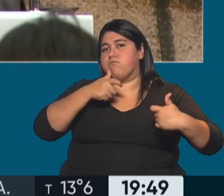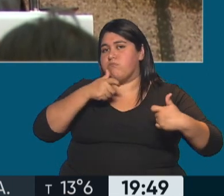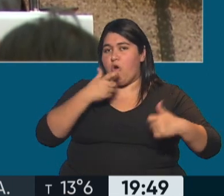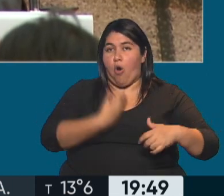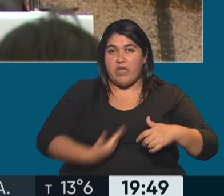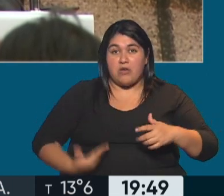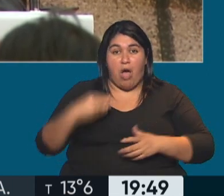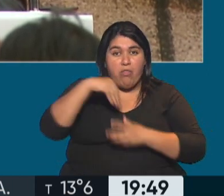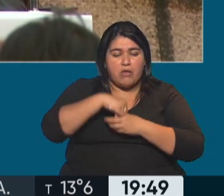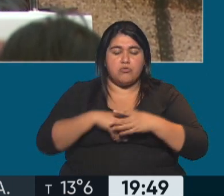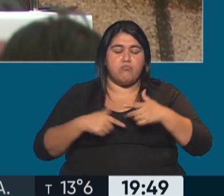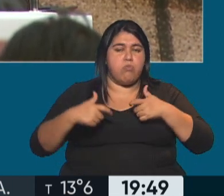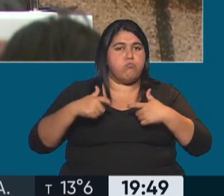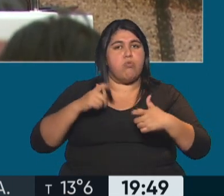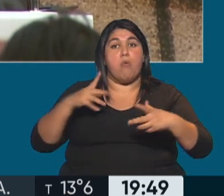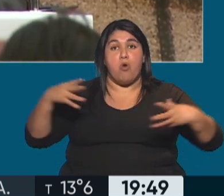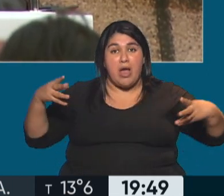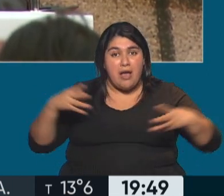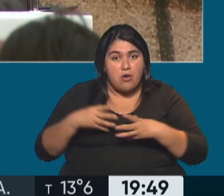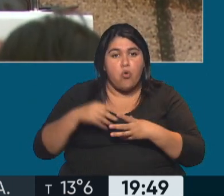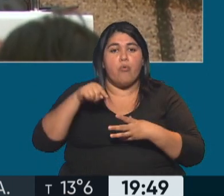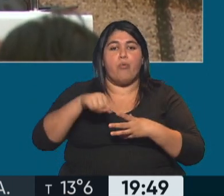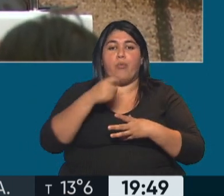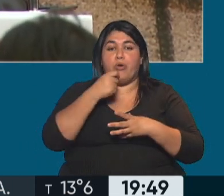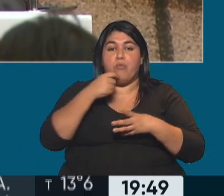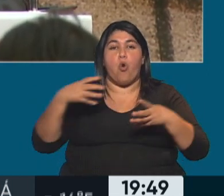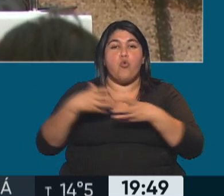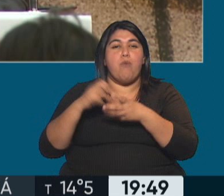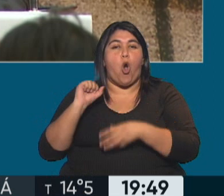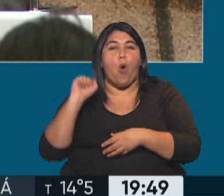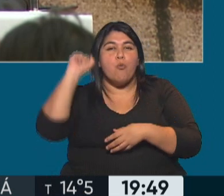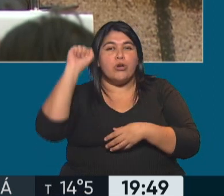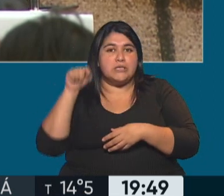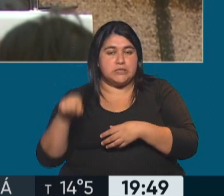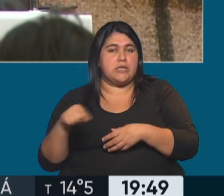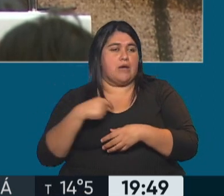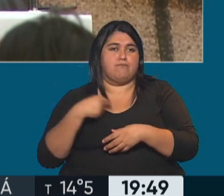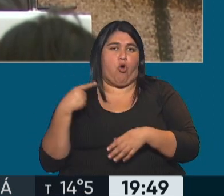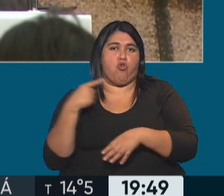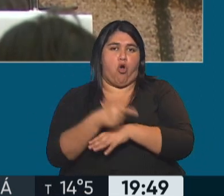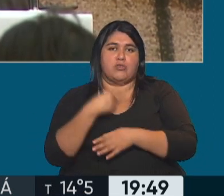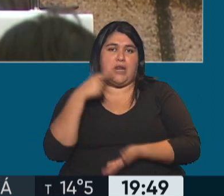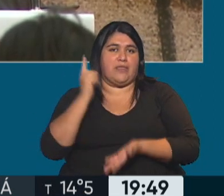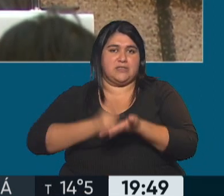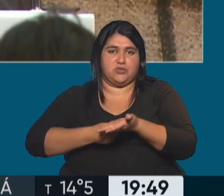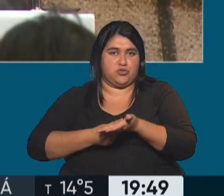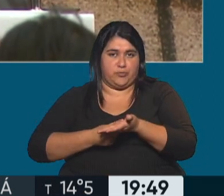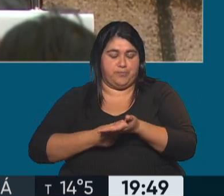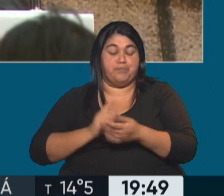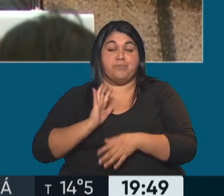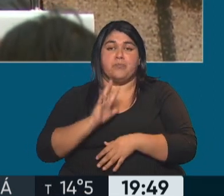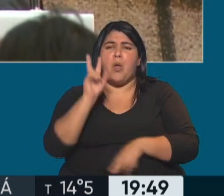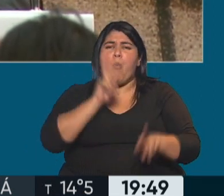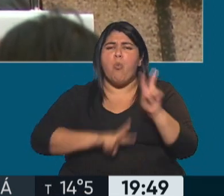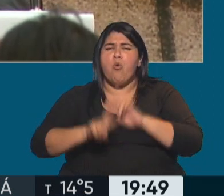gobierno, que recordemos, es una coalición en la cual, por ejemplo, está el Partido Comunista, que se opone a esta medida. Bueno, ¿qué se buscaba?